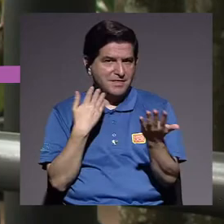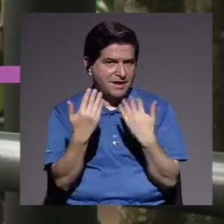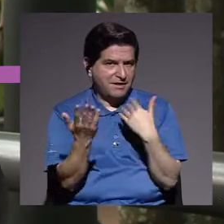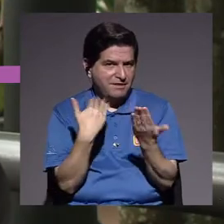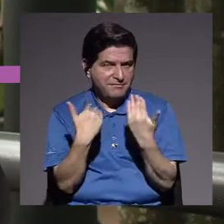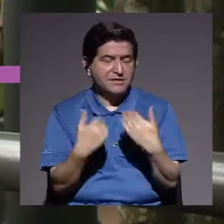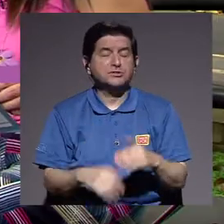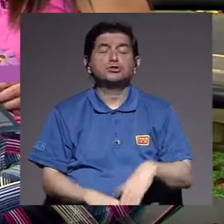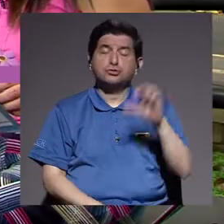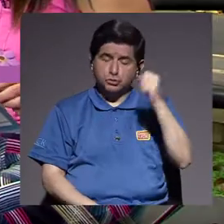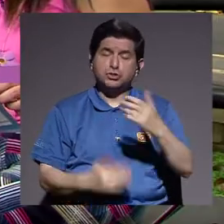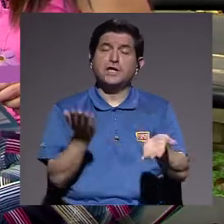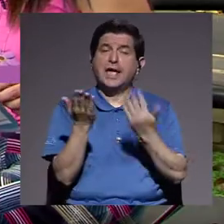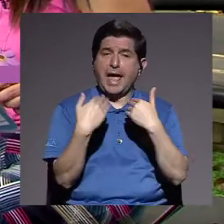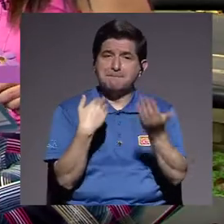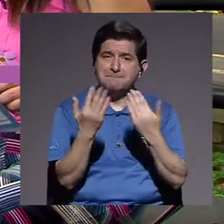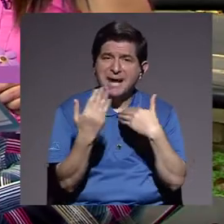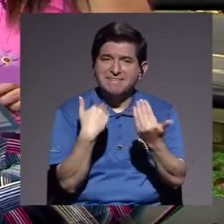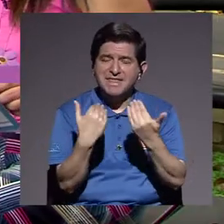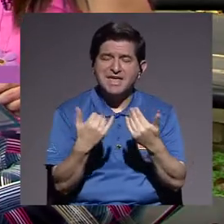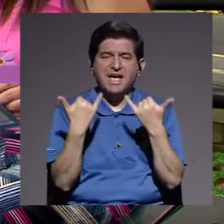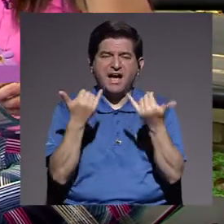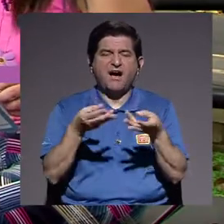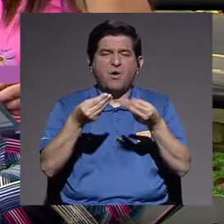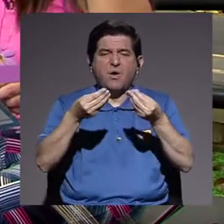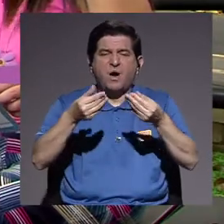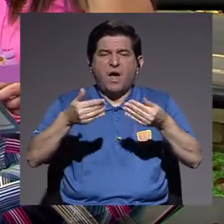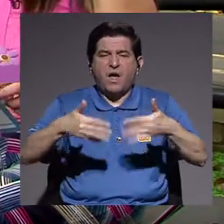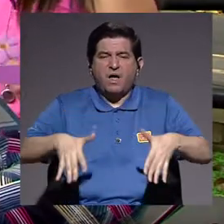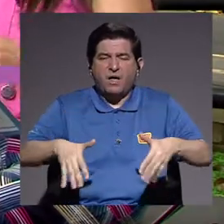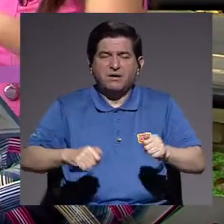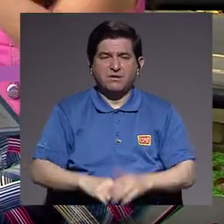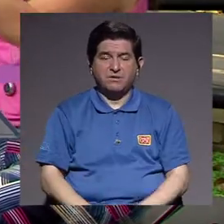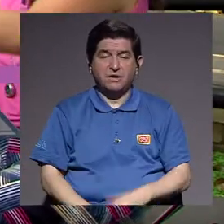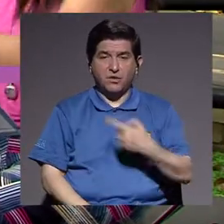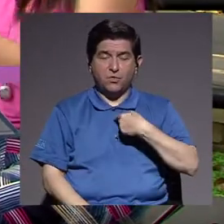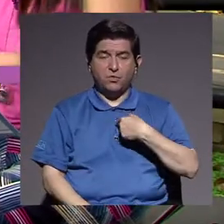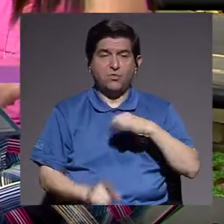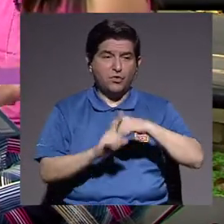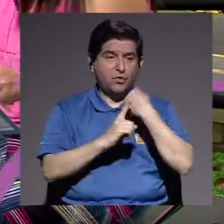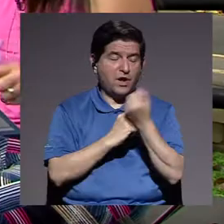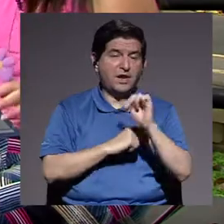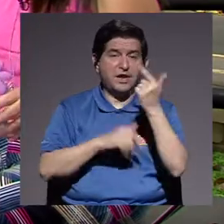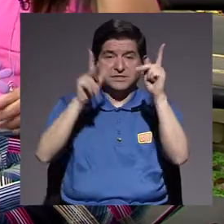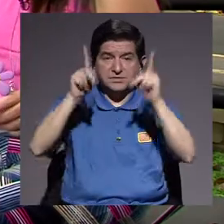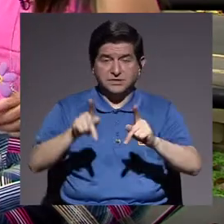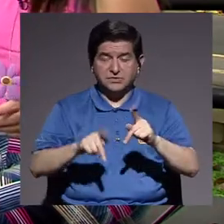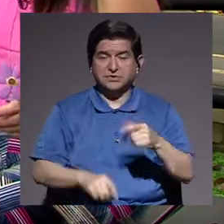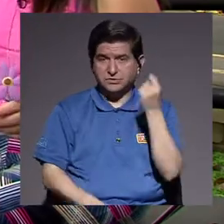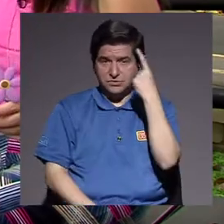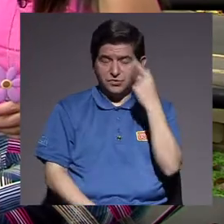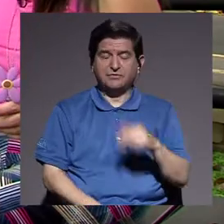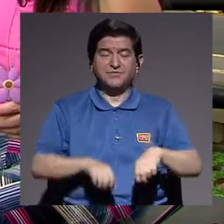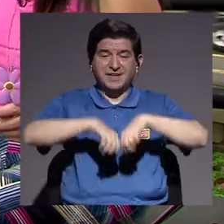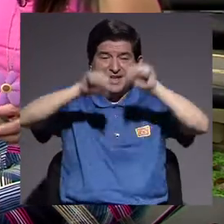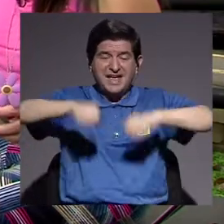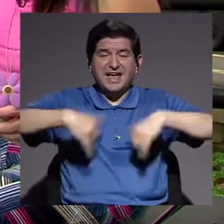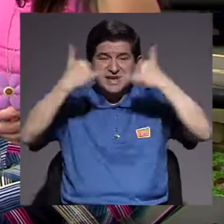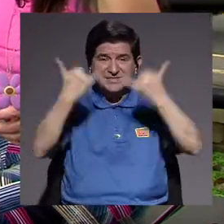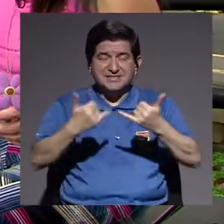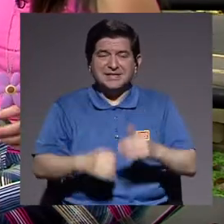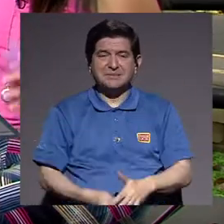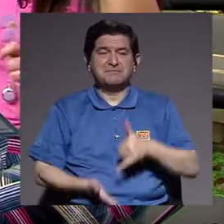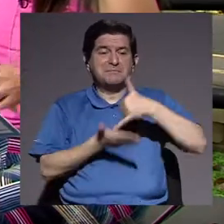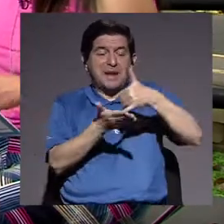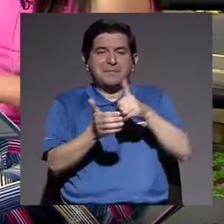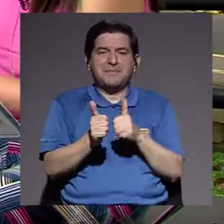la empatía también, A través de la empatía, que es algo que se ha venido perdiendo. Ponerse en los zapatos de los otros. porque el sistema actual lo